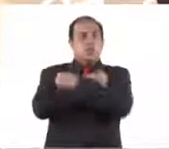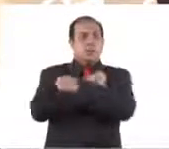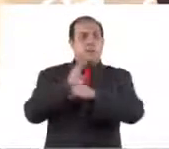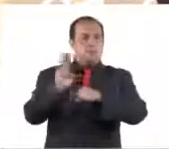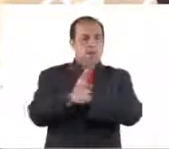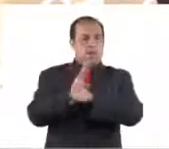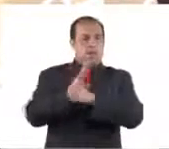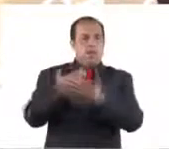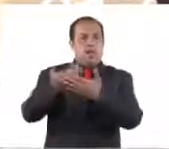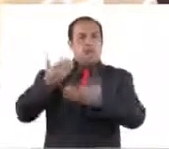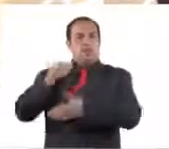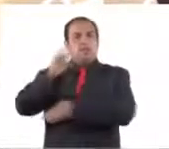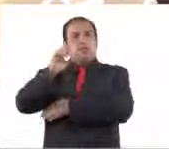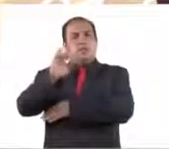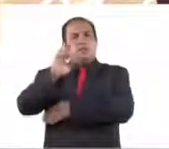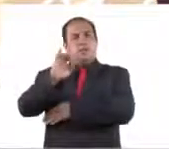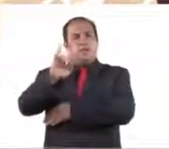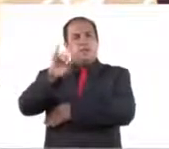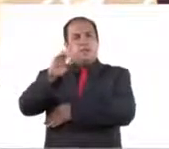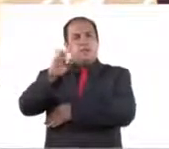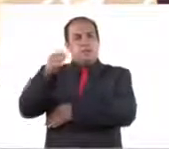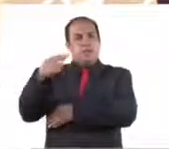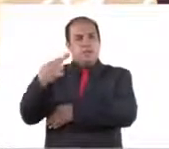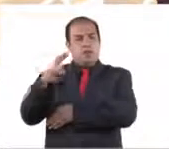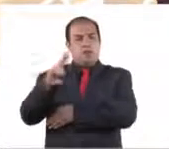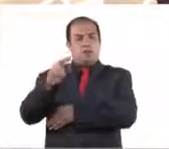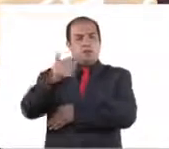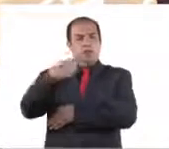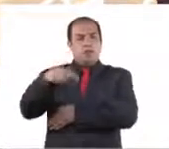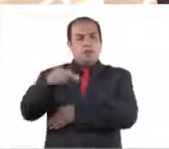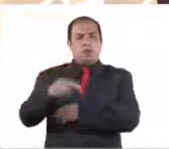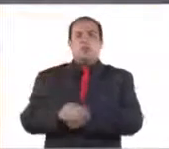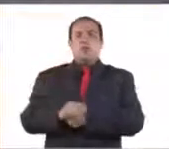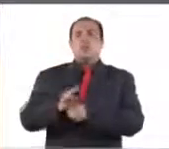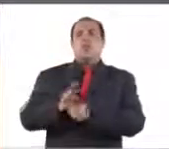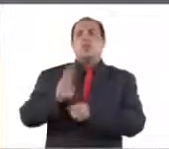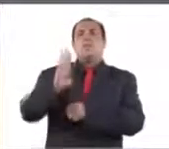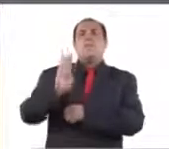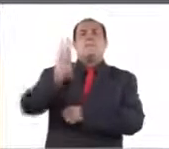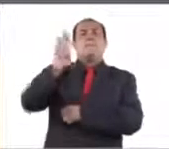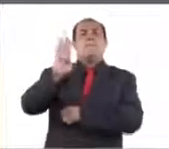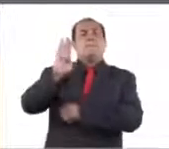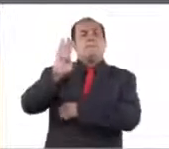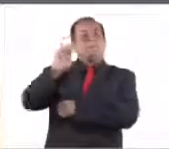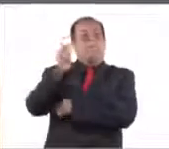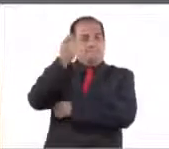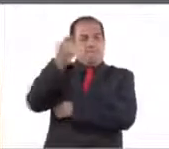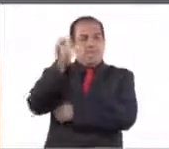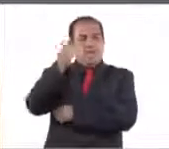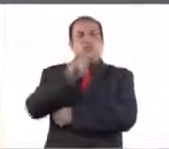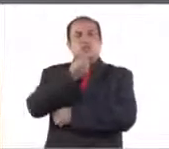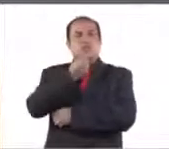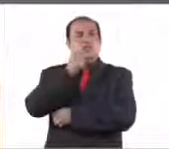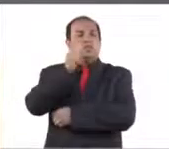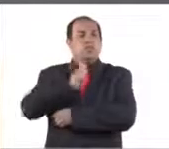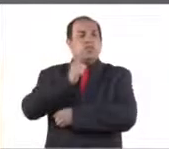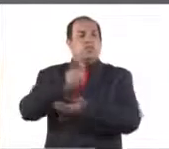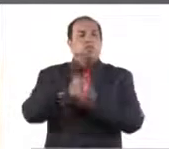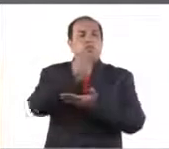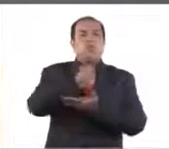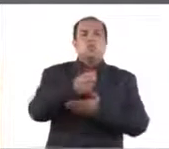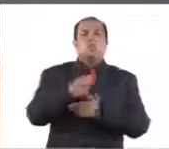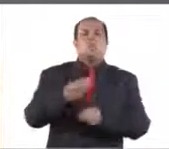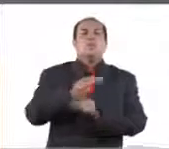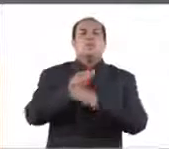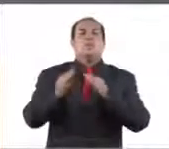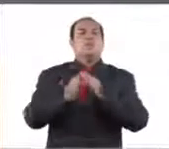antes FIDEGAR, sobre las becas de los niños y las niñas y los útiles de uniformes, cuándo se va a dispersar el recurso, a